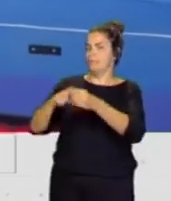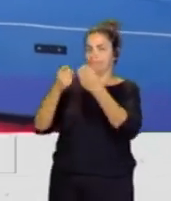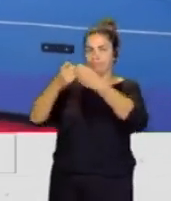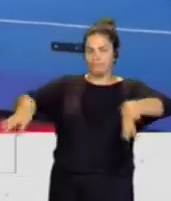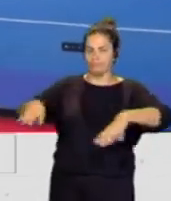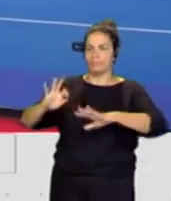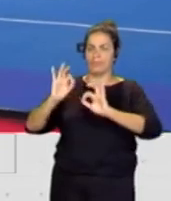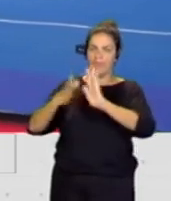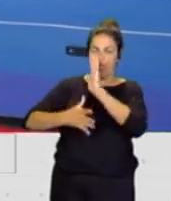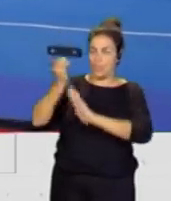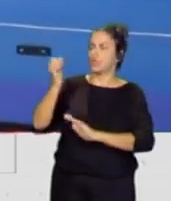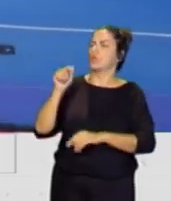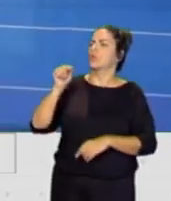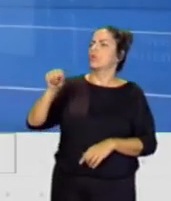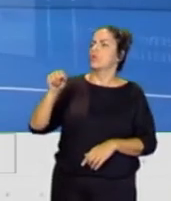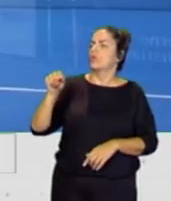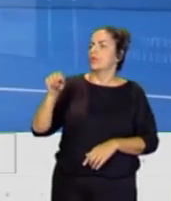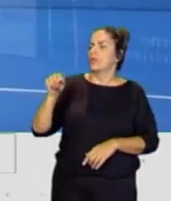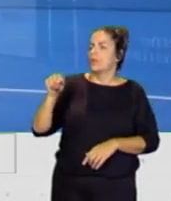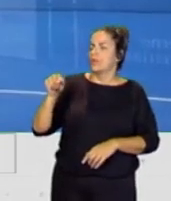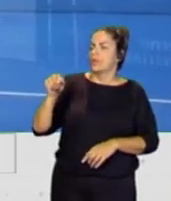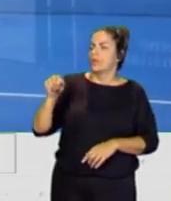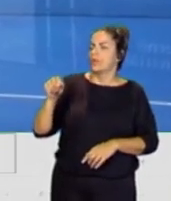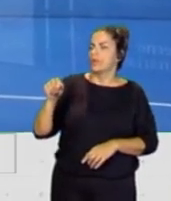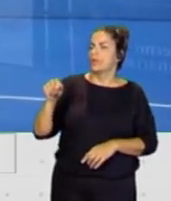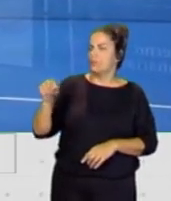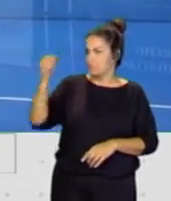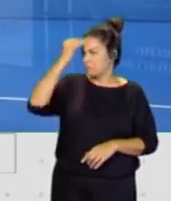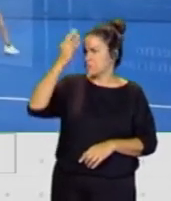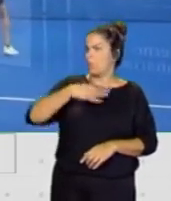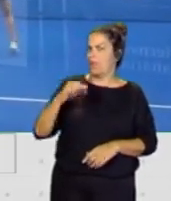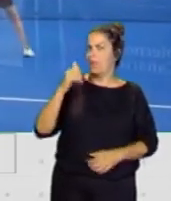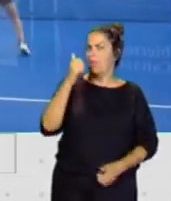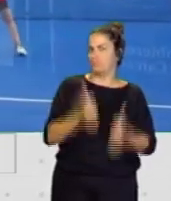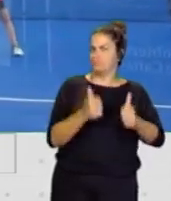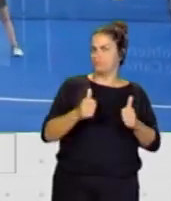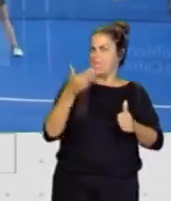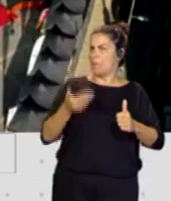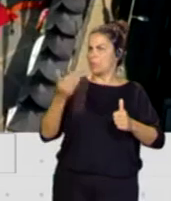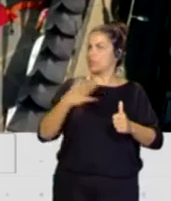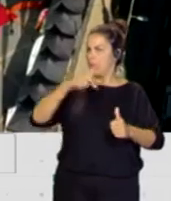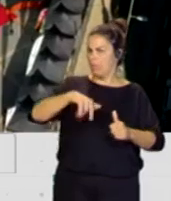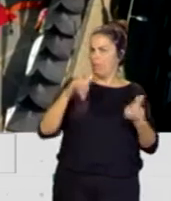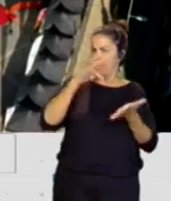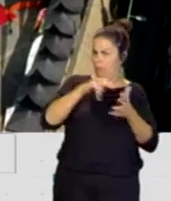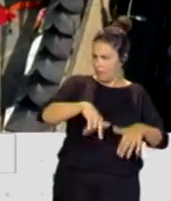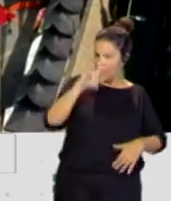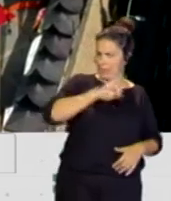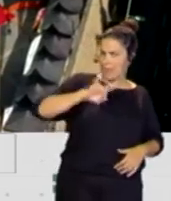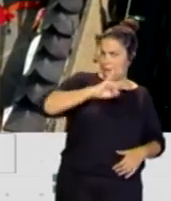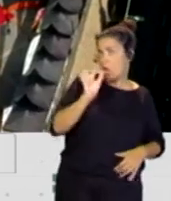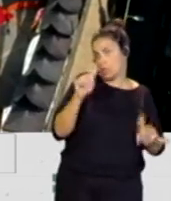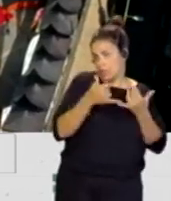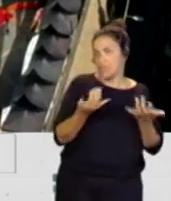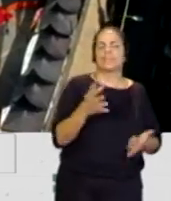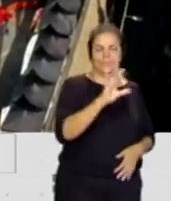la federación, ¿es posible traer algún torneo, algún circuito importante a Tenerife, a las Islas Canarias? Sí, estamos en ello, al final